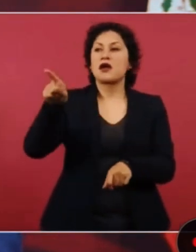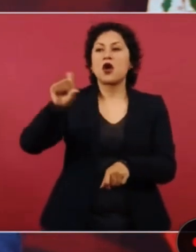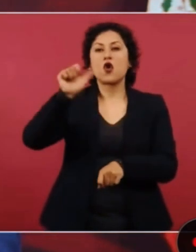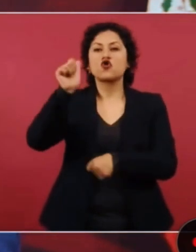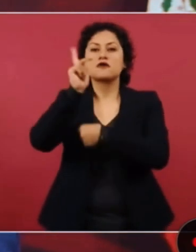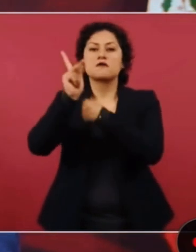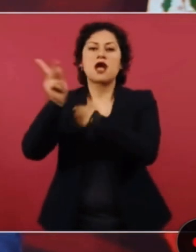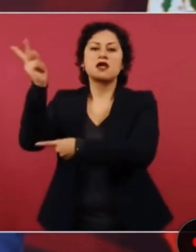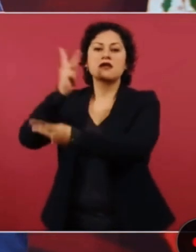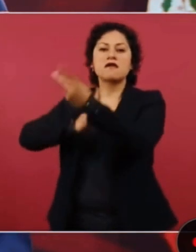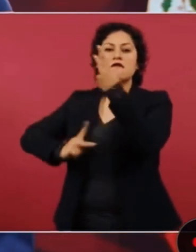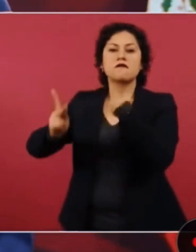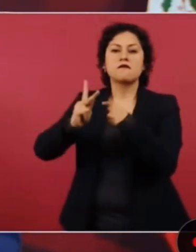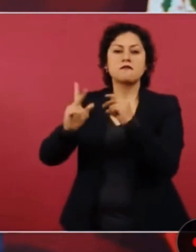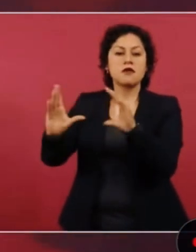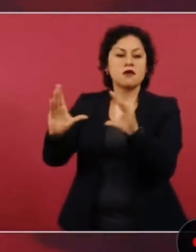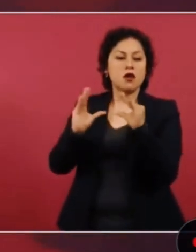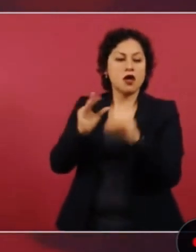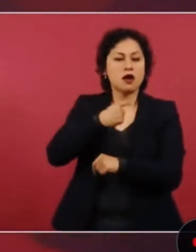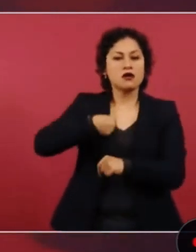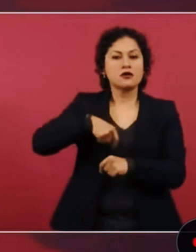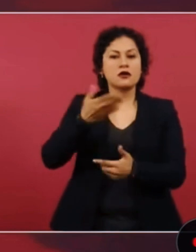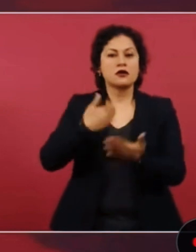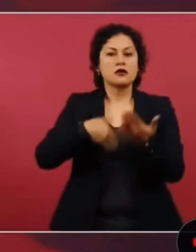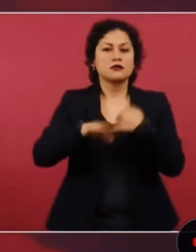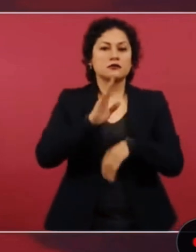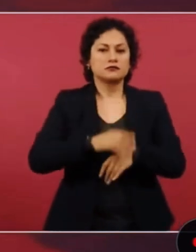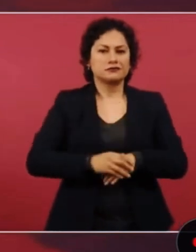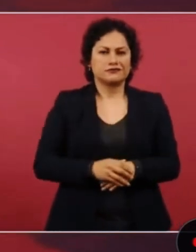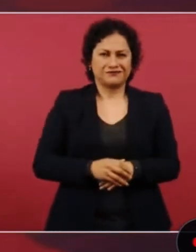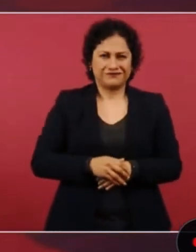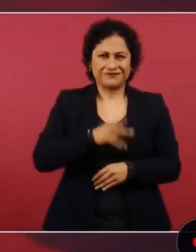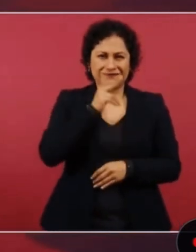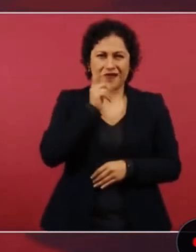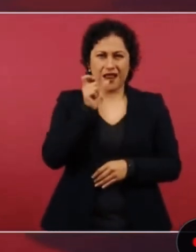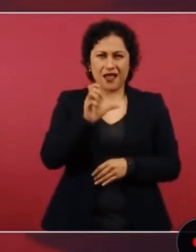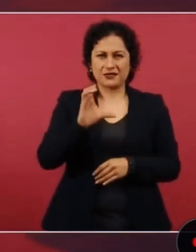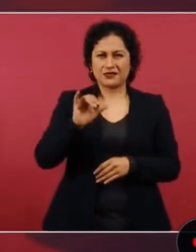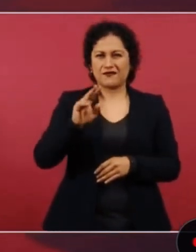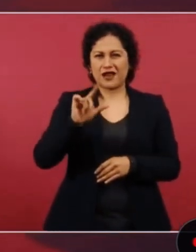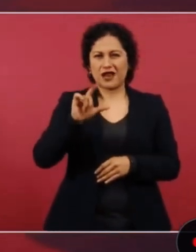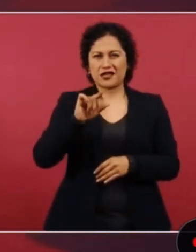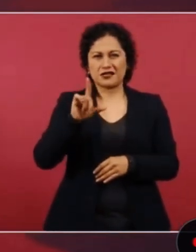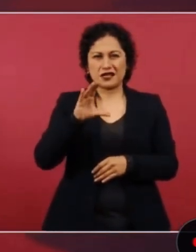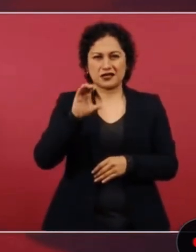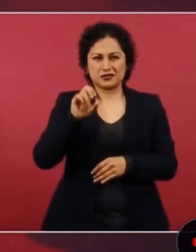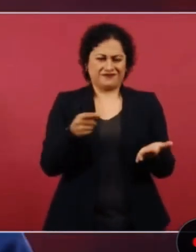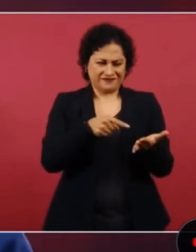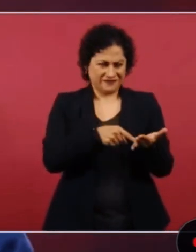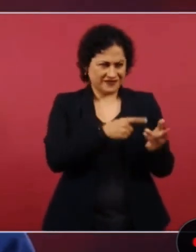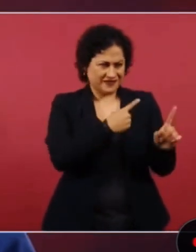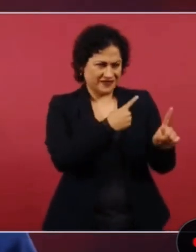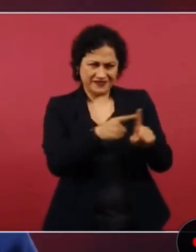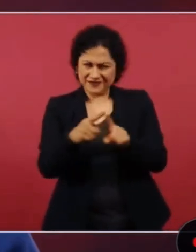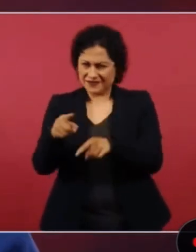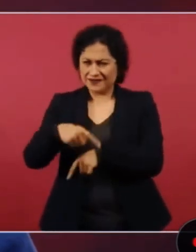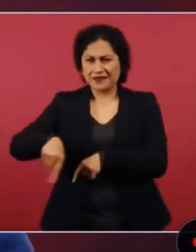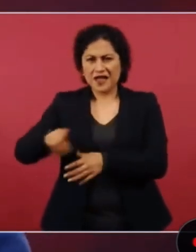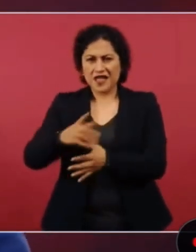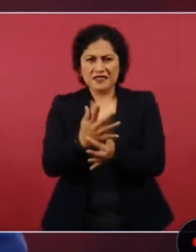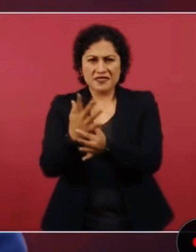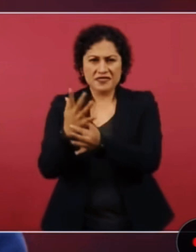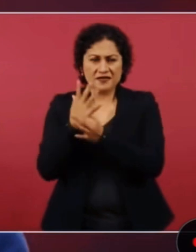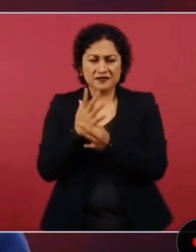y se utilizaba lo de la civilización, no estás